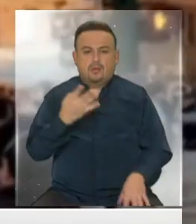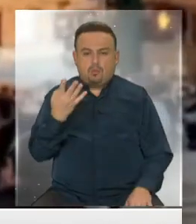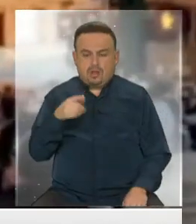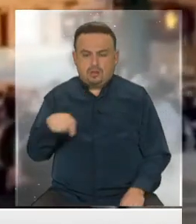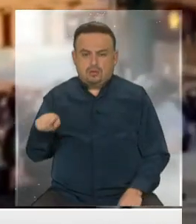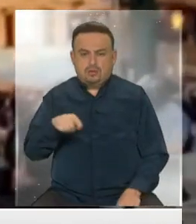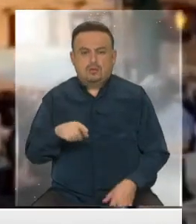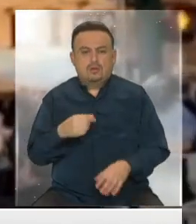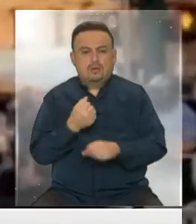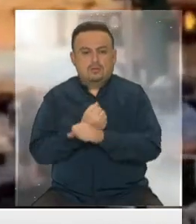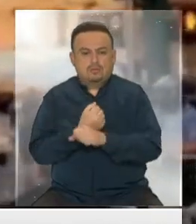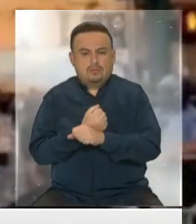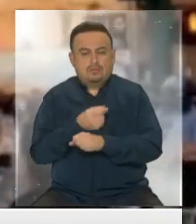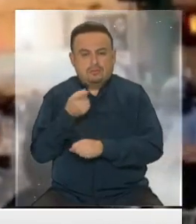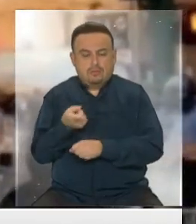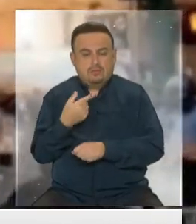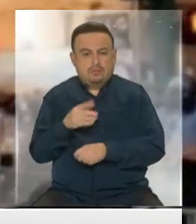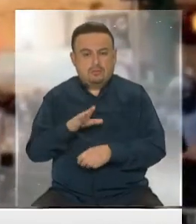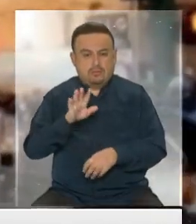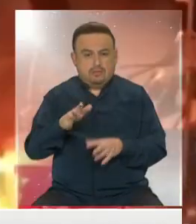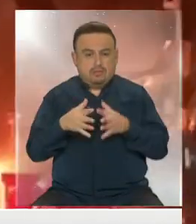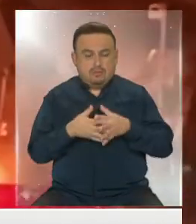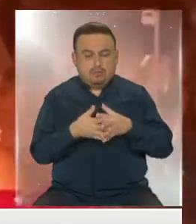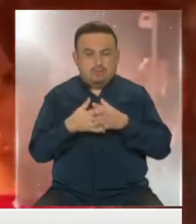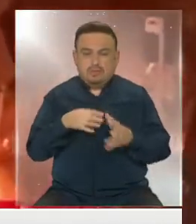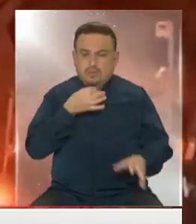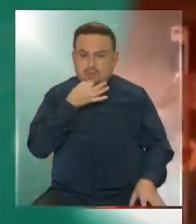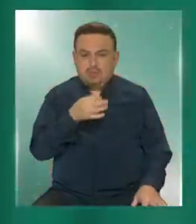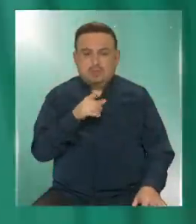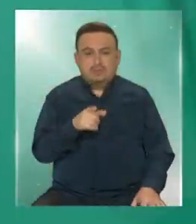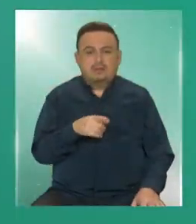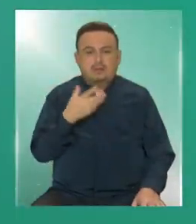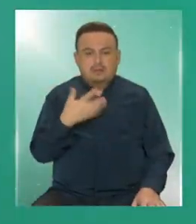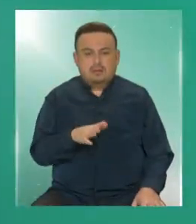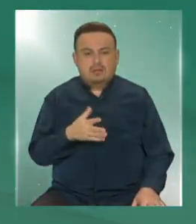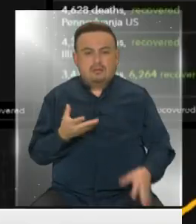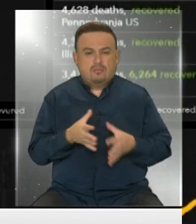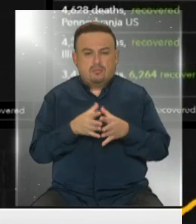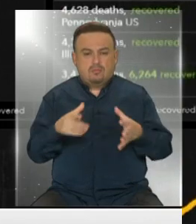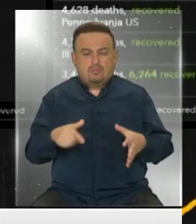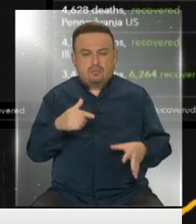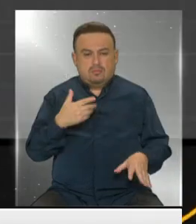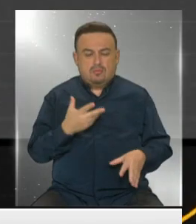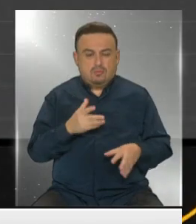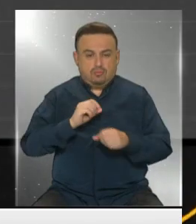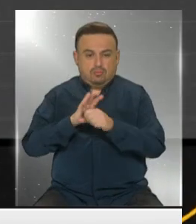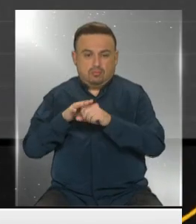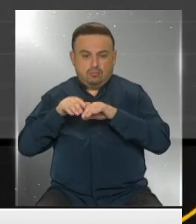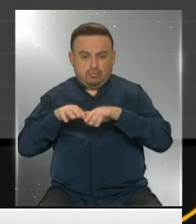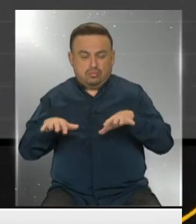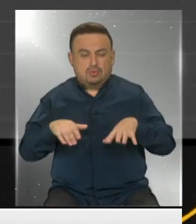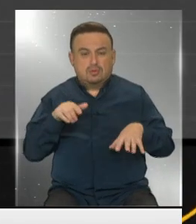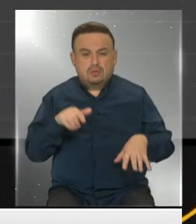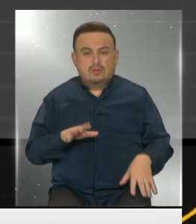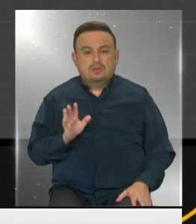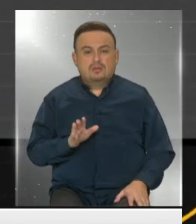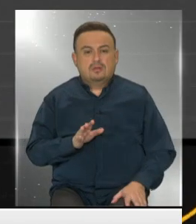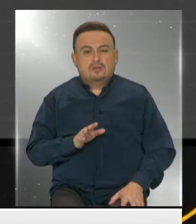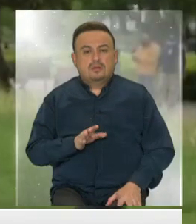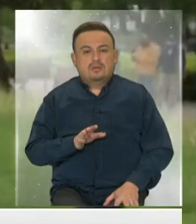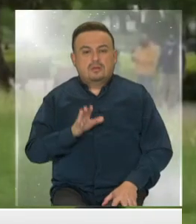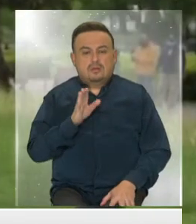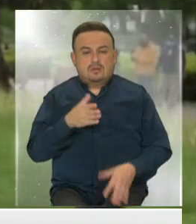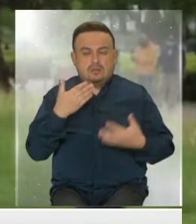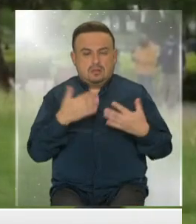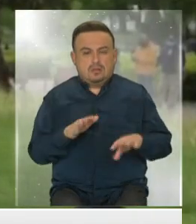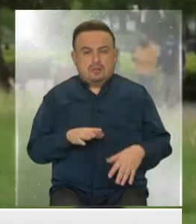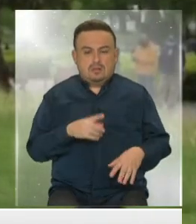Vamos a continuar en ese país, como les comentaba, que también ha sido marcada la pauta por el tema del coronavirus. De hecho, en el día que